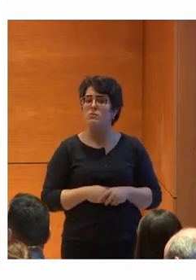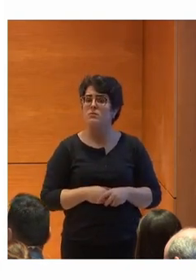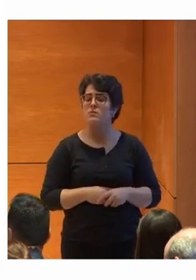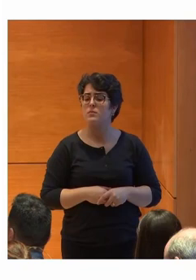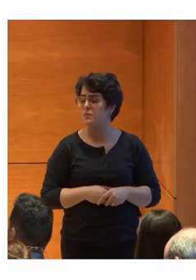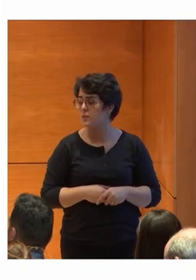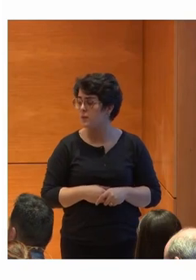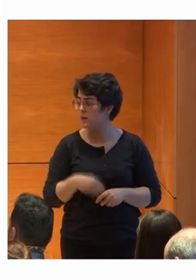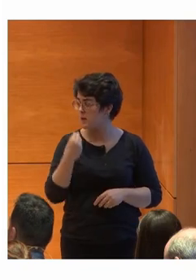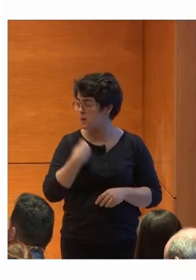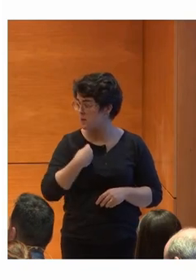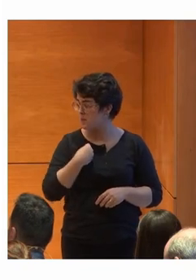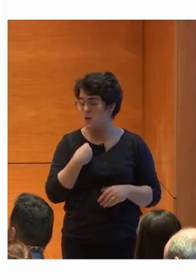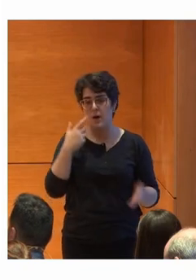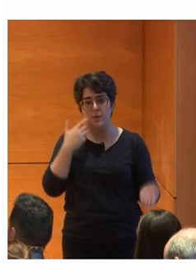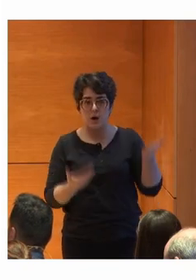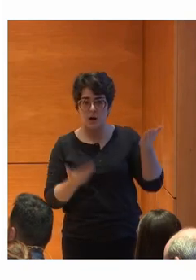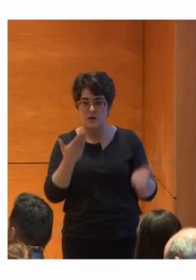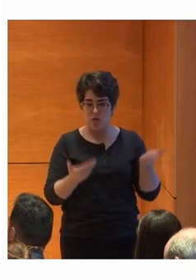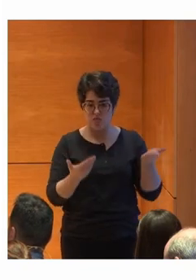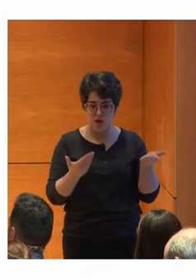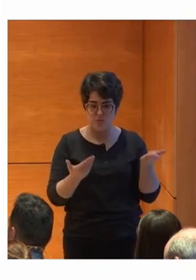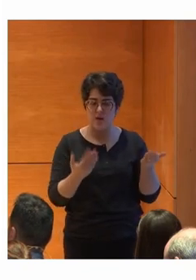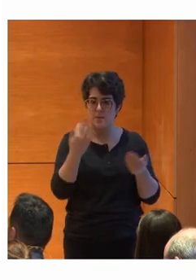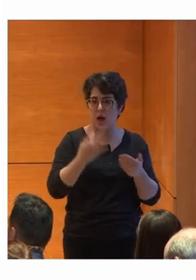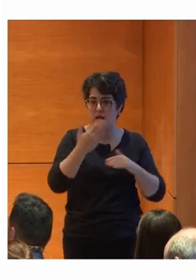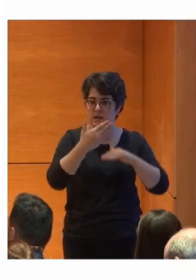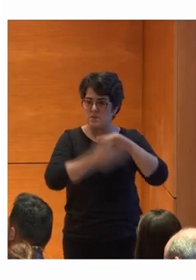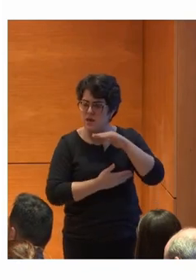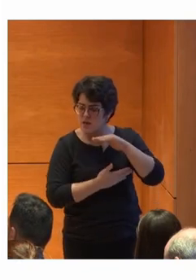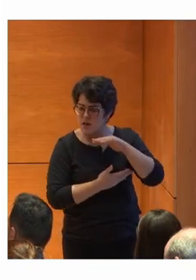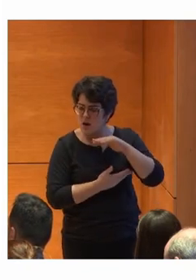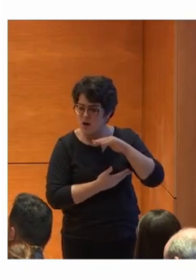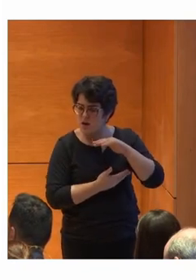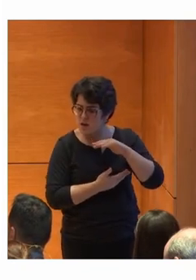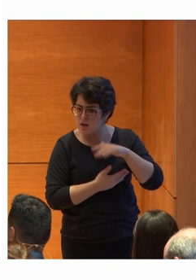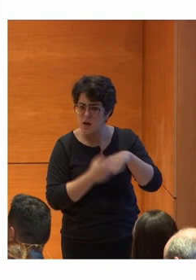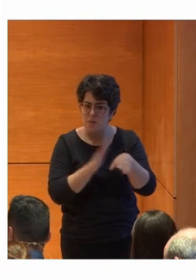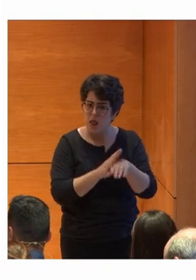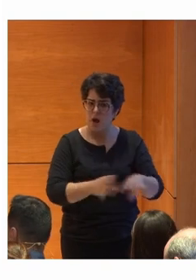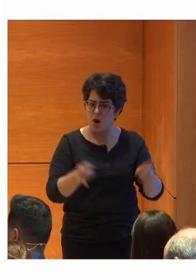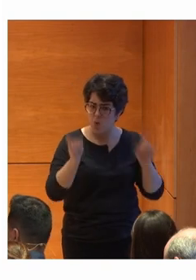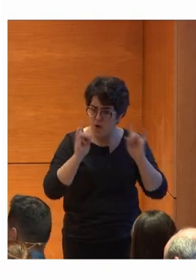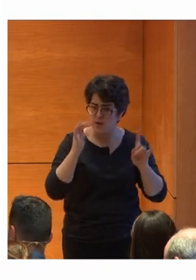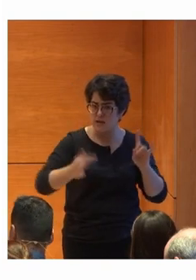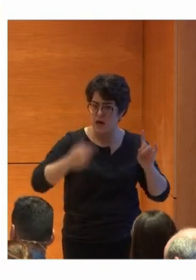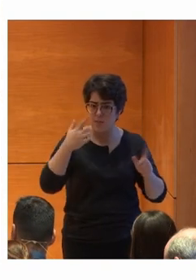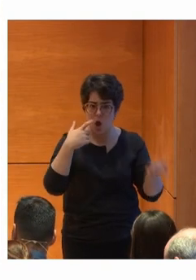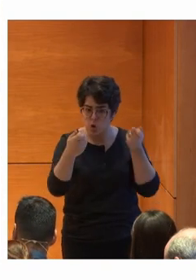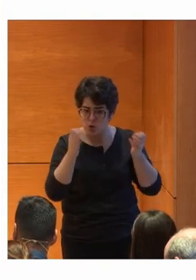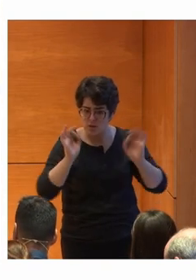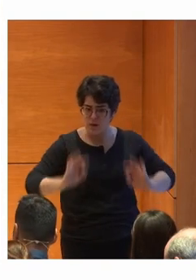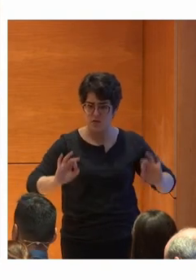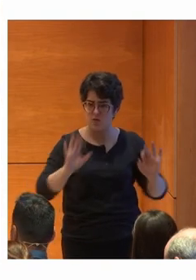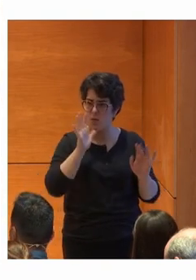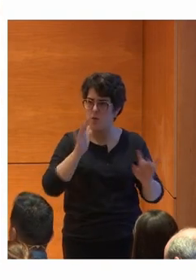Ese equilibrio entre no aislarte, pero a vez que limitar la exposición a esos ruidos y tener todo el control sobre esa